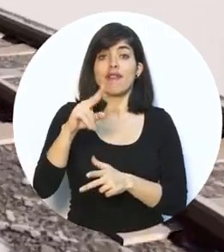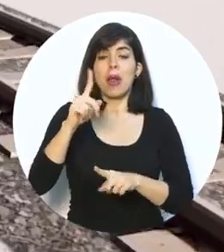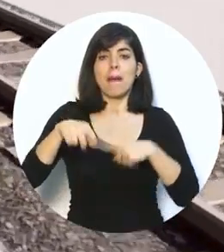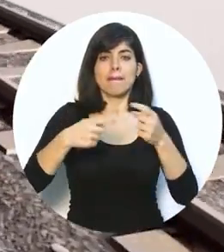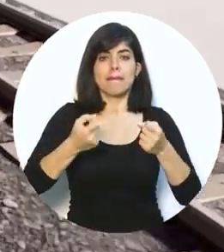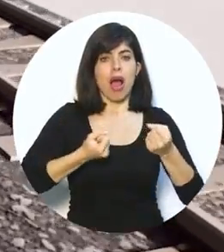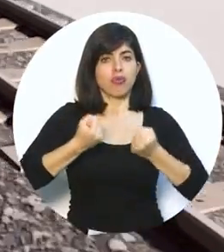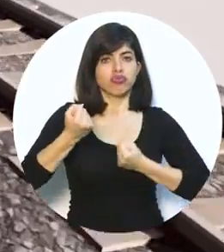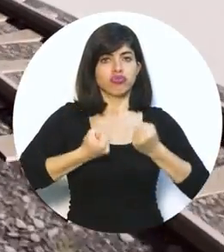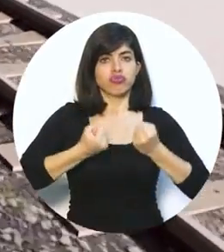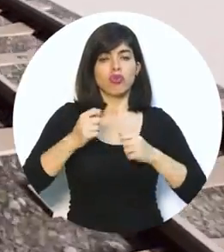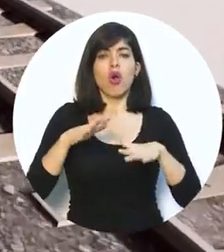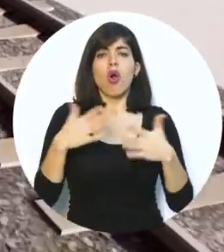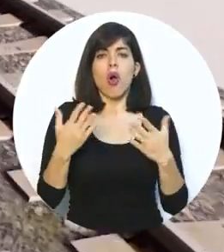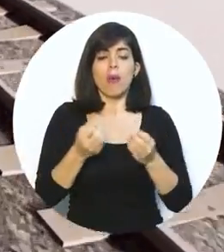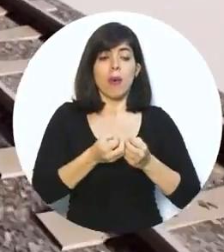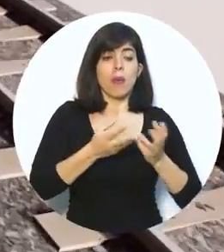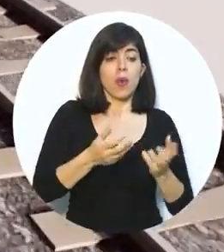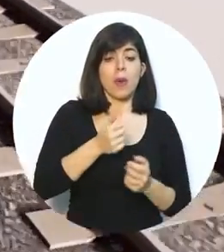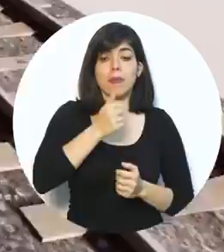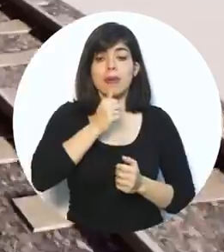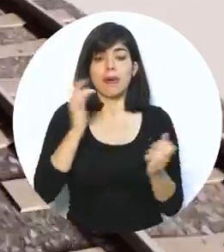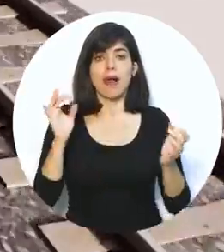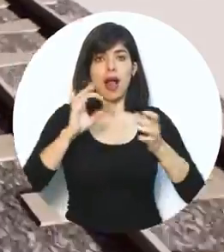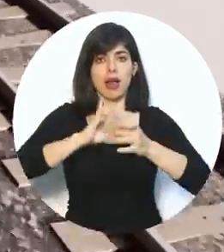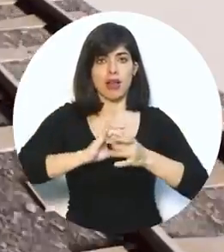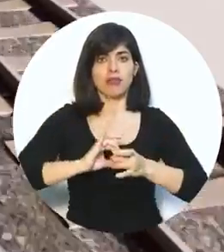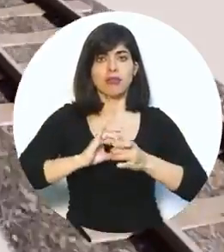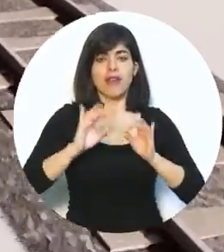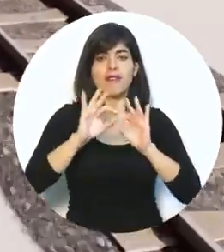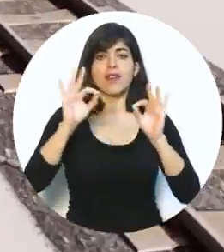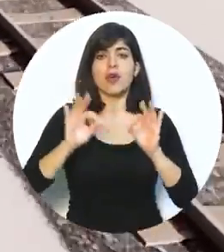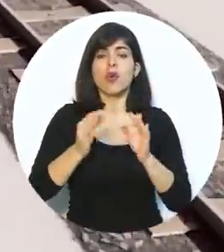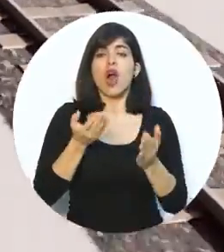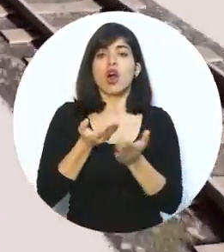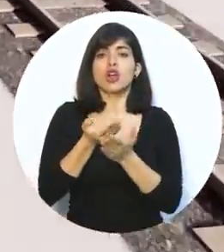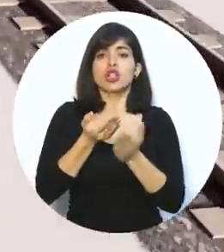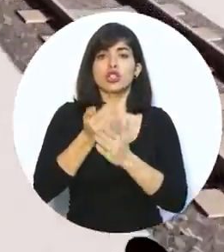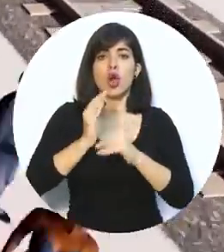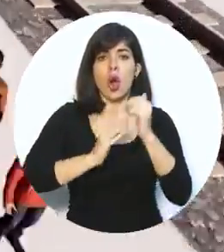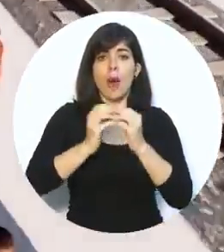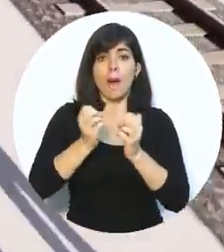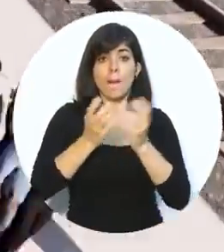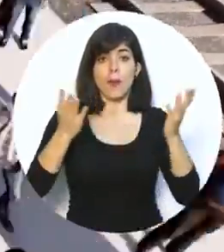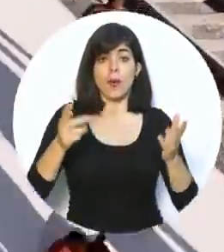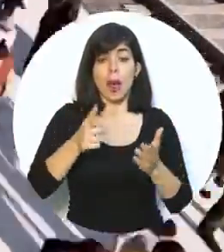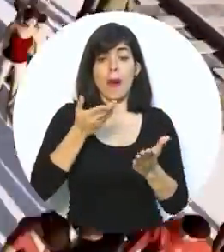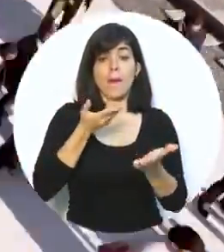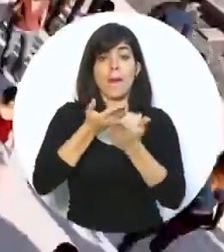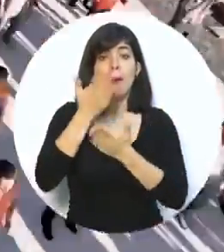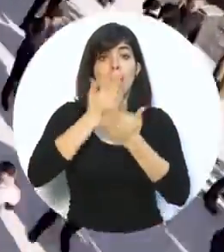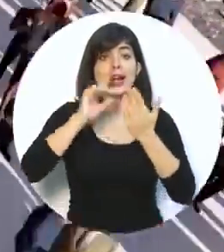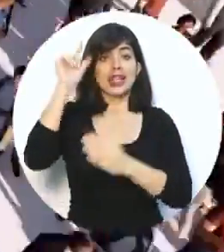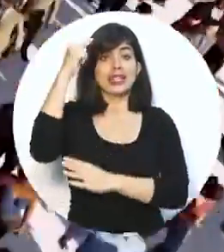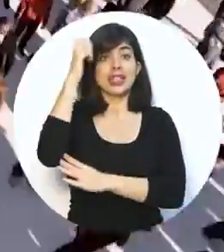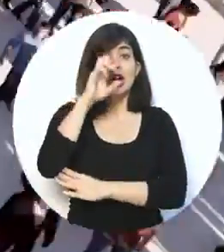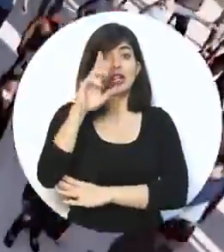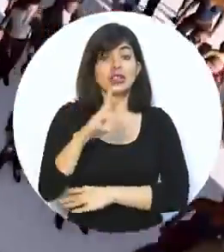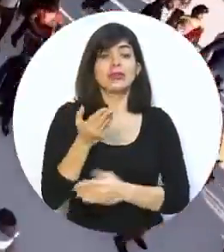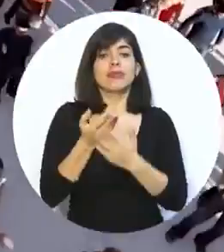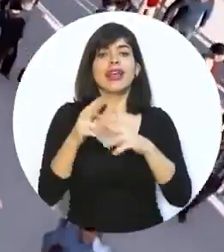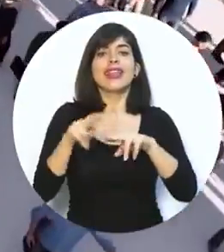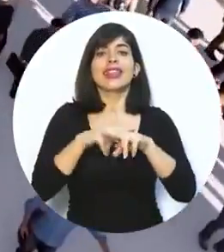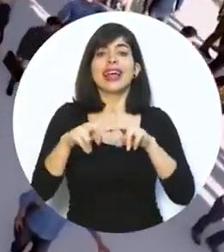Incofer lo conducirá directamente mediante una alianza pública-privada con la figura de concesión de obra pública. La propuesta del Estado